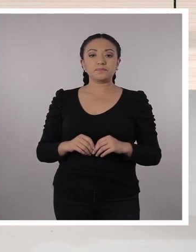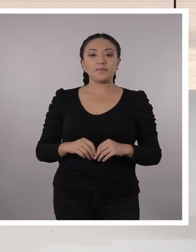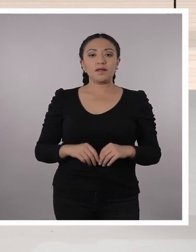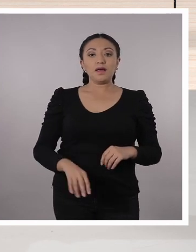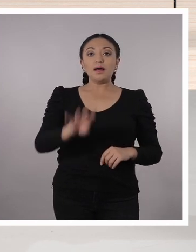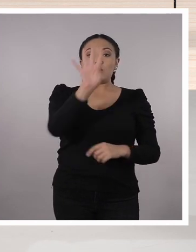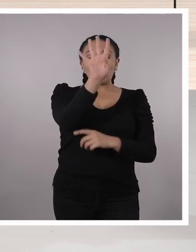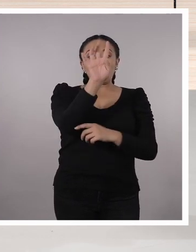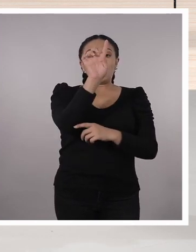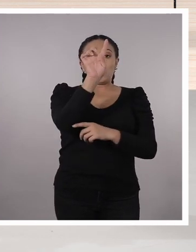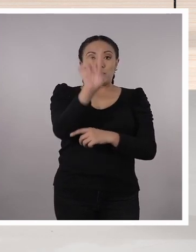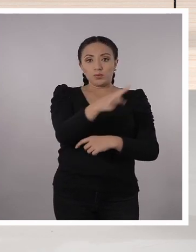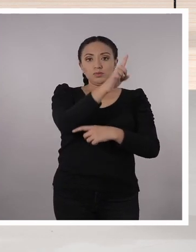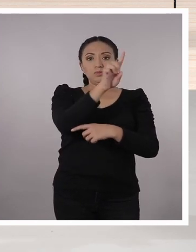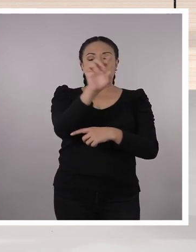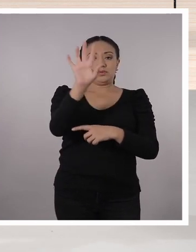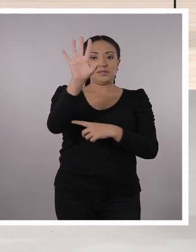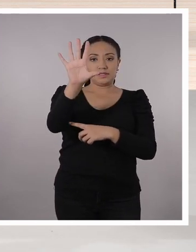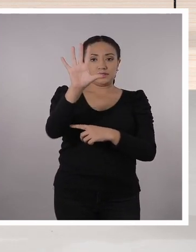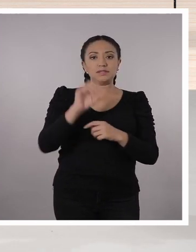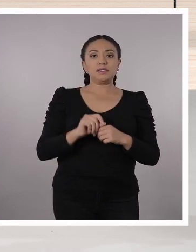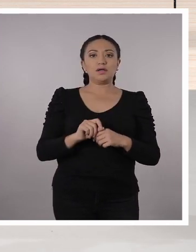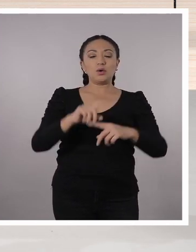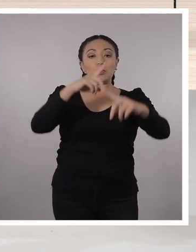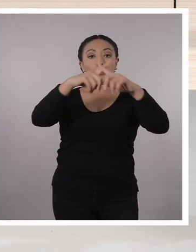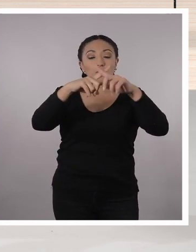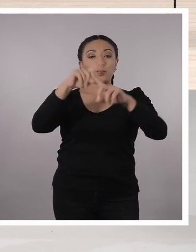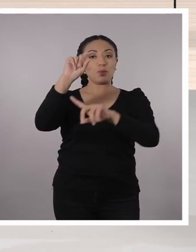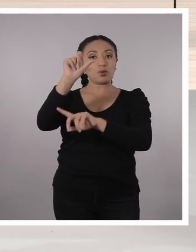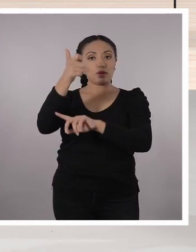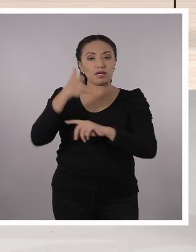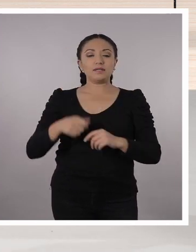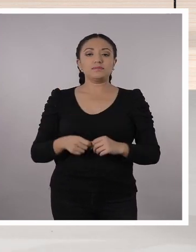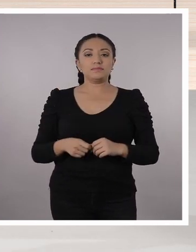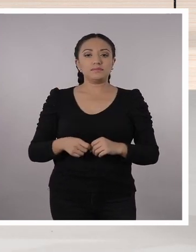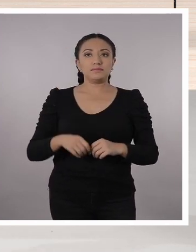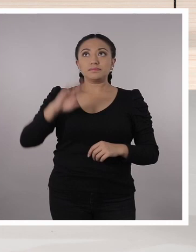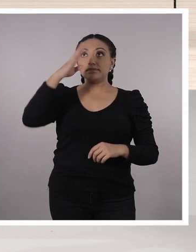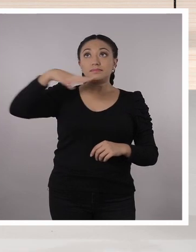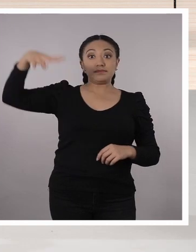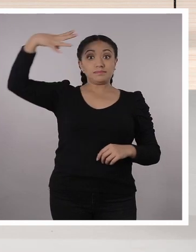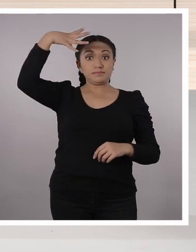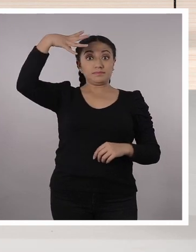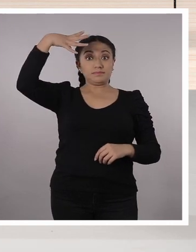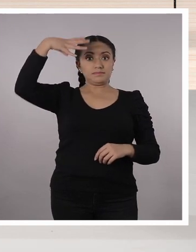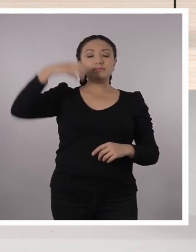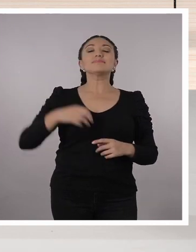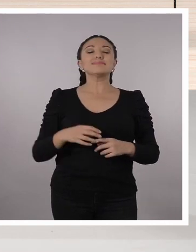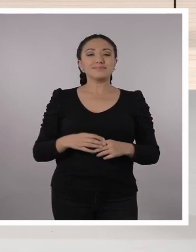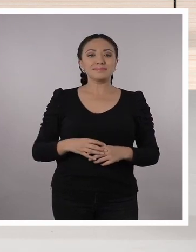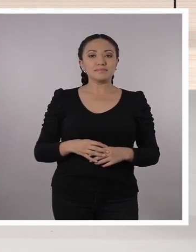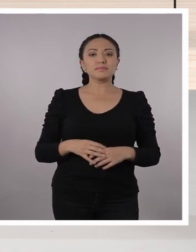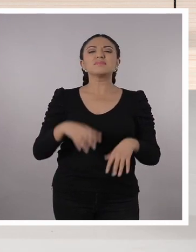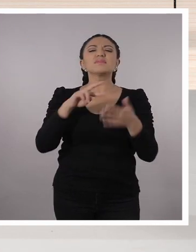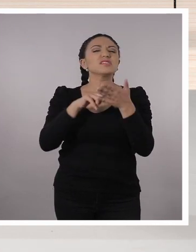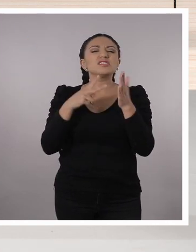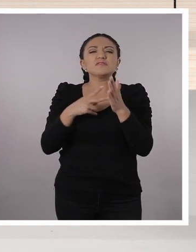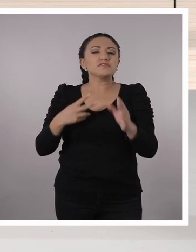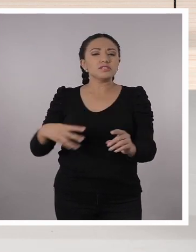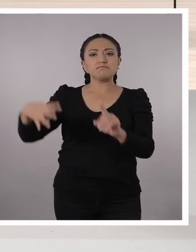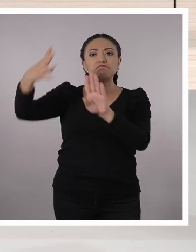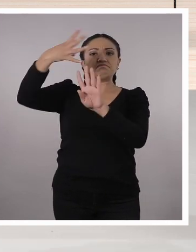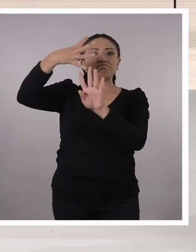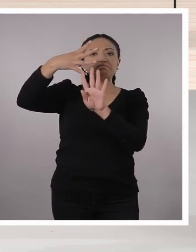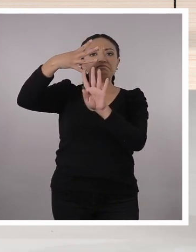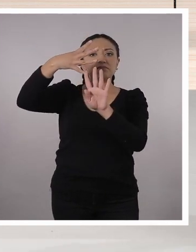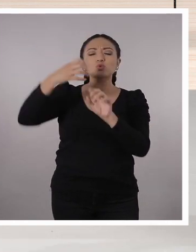4,5 por 10 a la 4. ¿Qué significa esto?